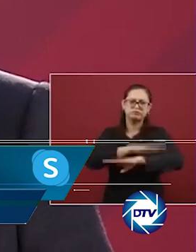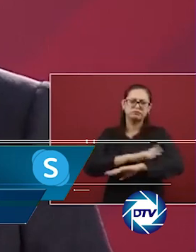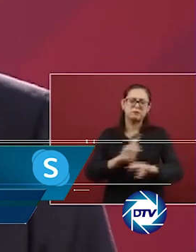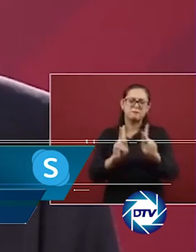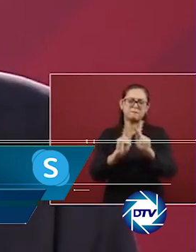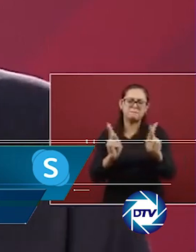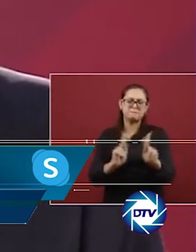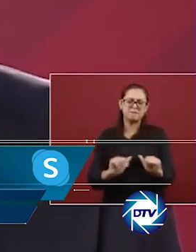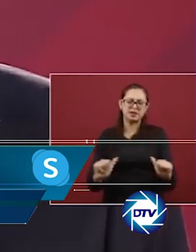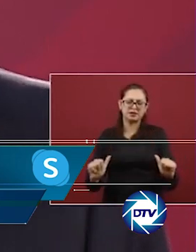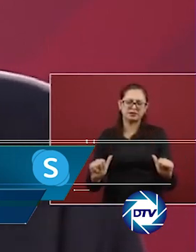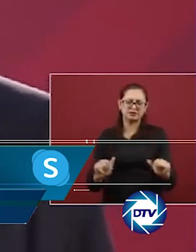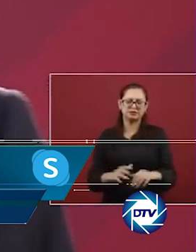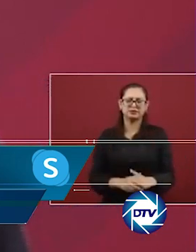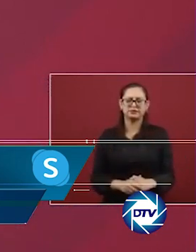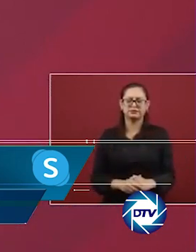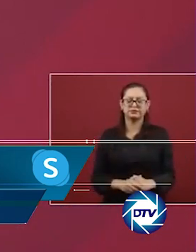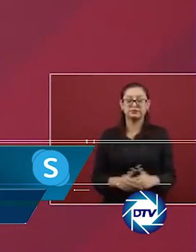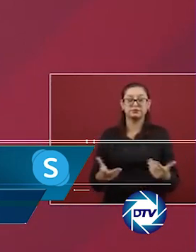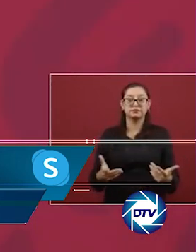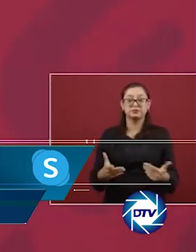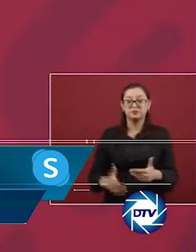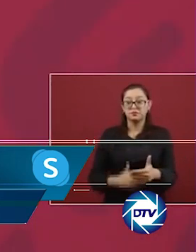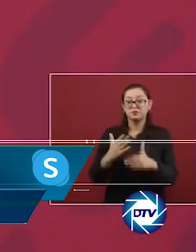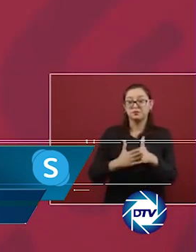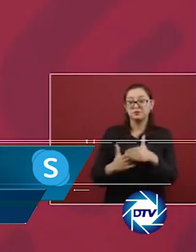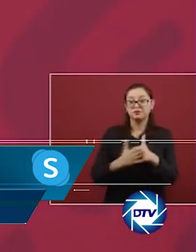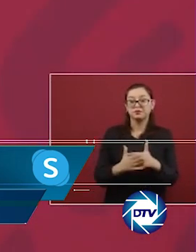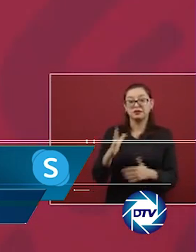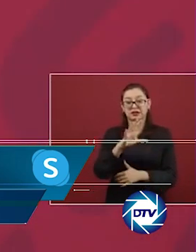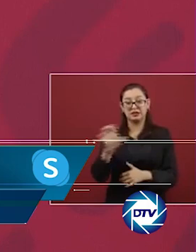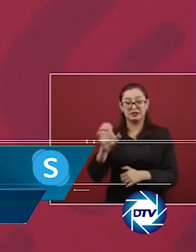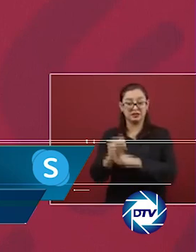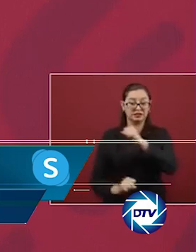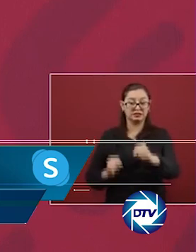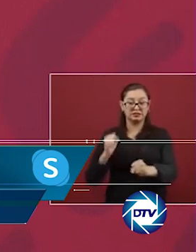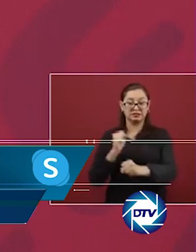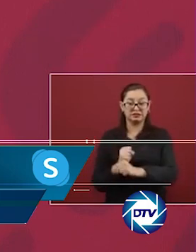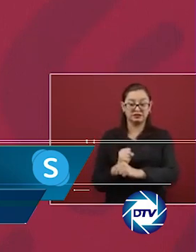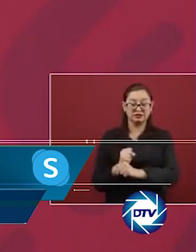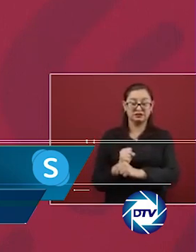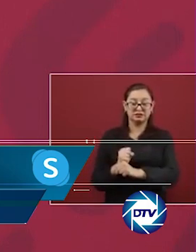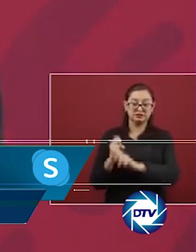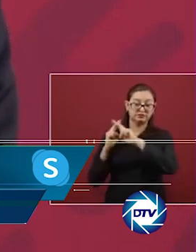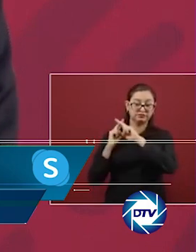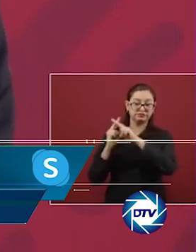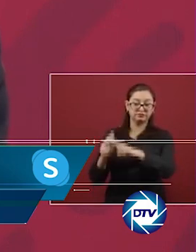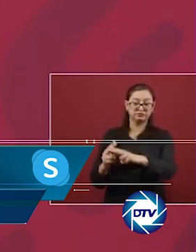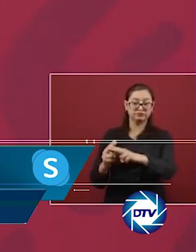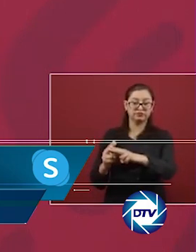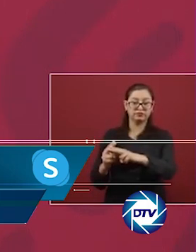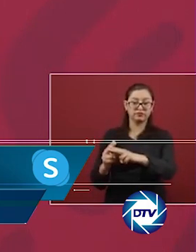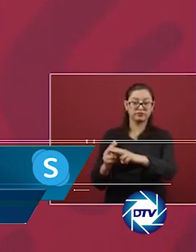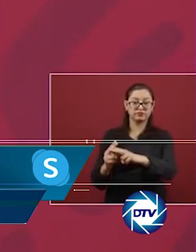este plan se lleva a cabo, se convertirá en la más clara expresión de la política de abrazos, no balazos,